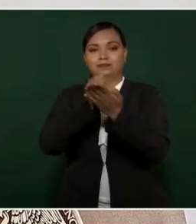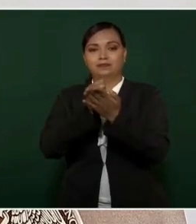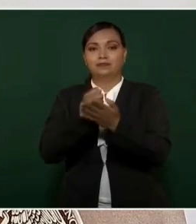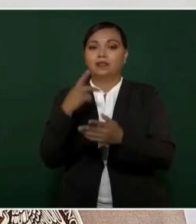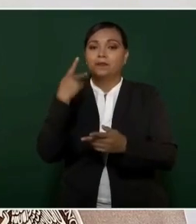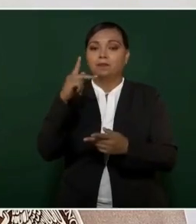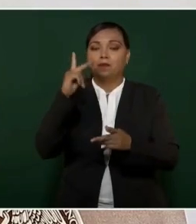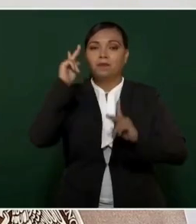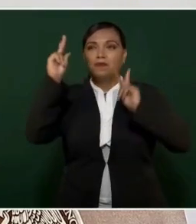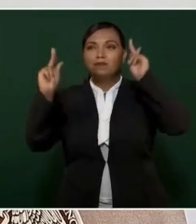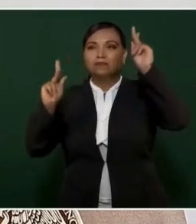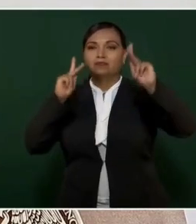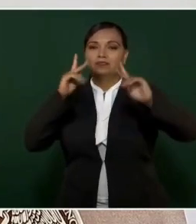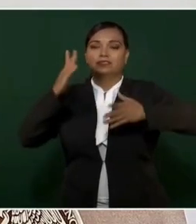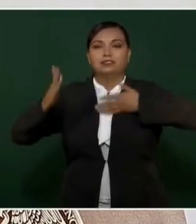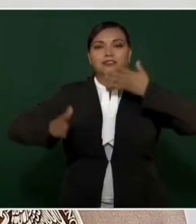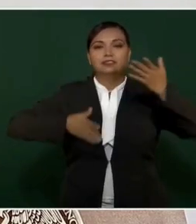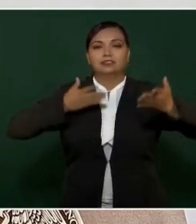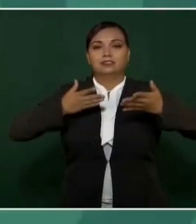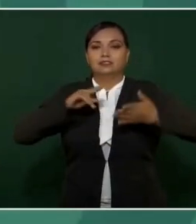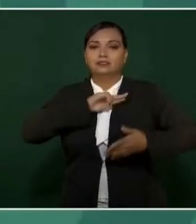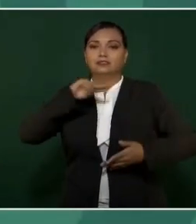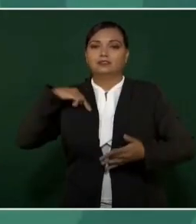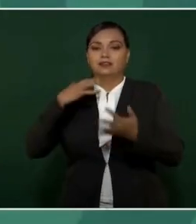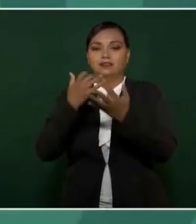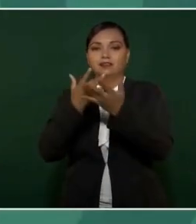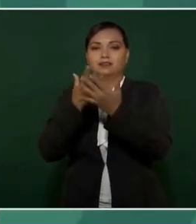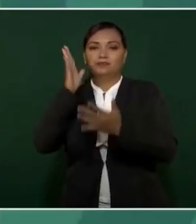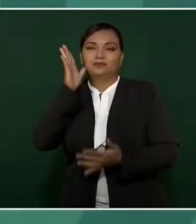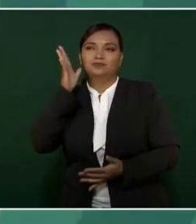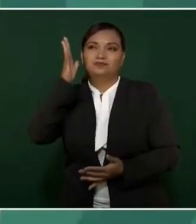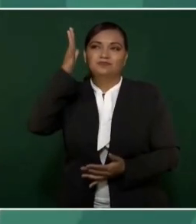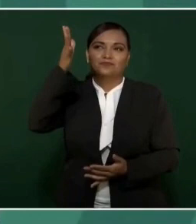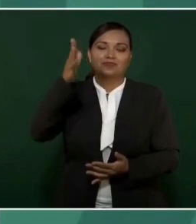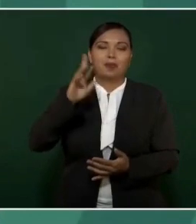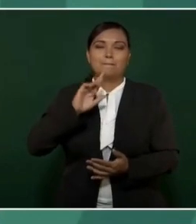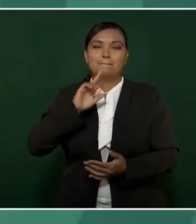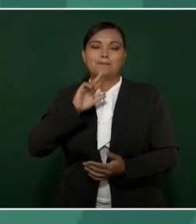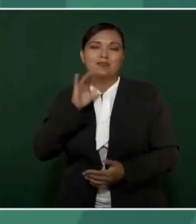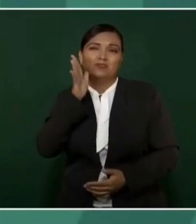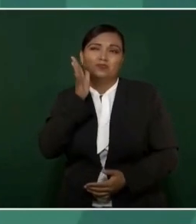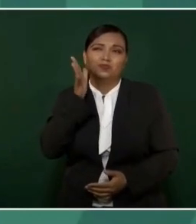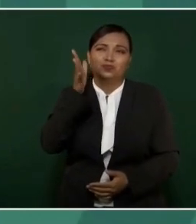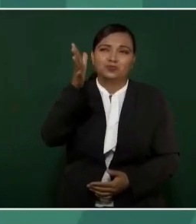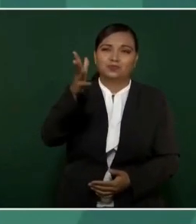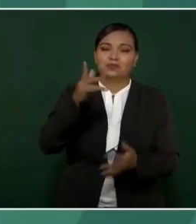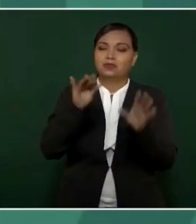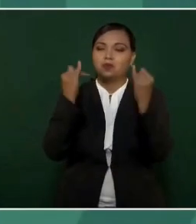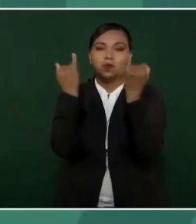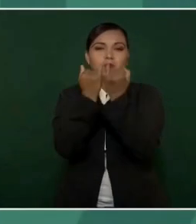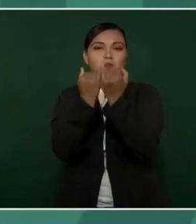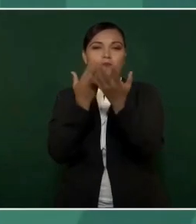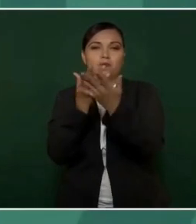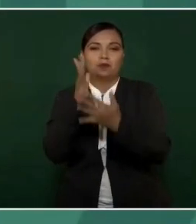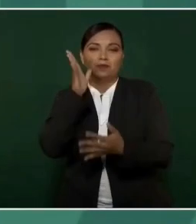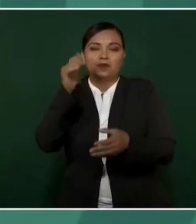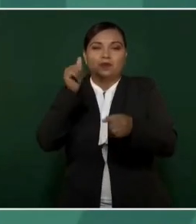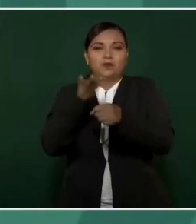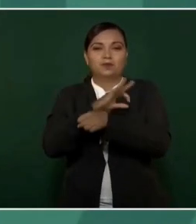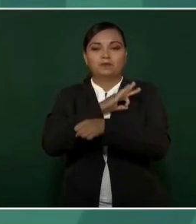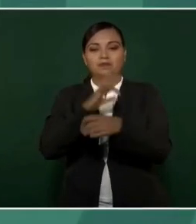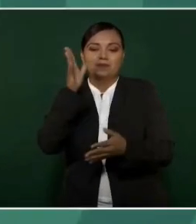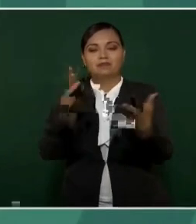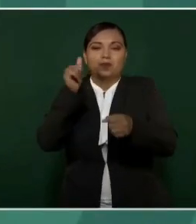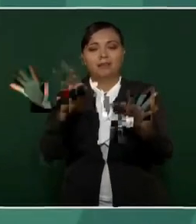visita anima nuestra esperanza en un futuro infinitamente mejor, la misma esperanza con la que logramos